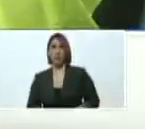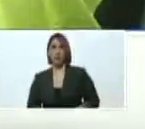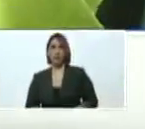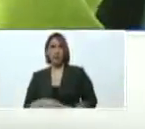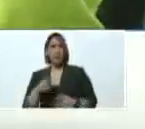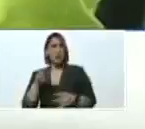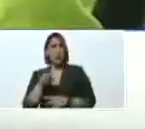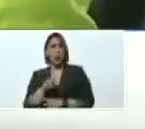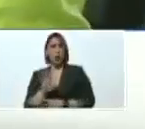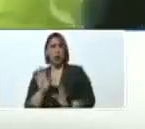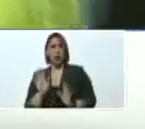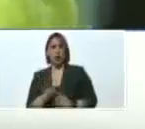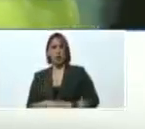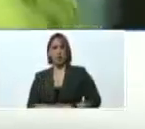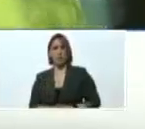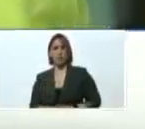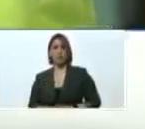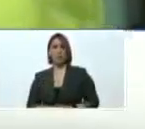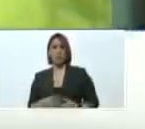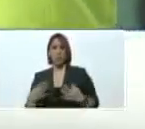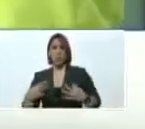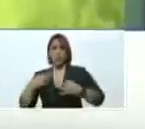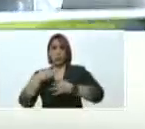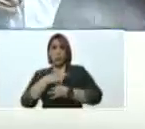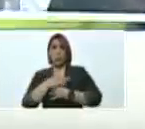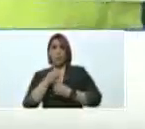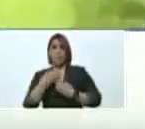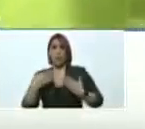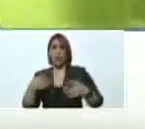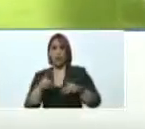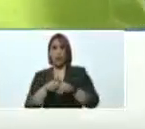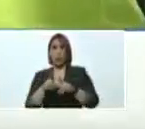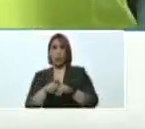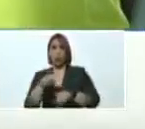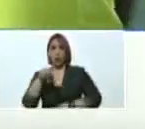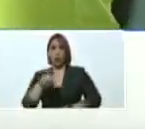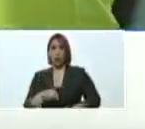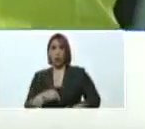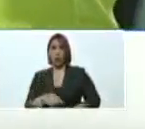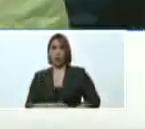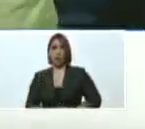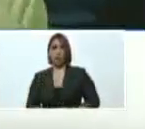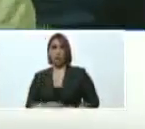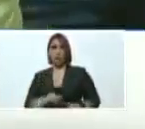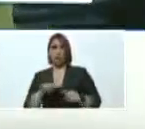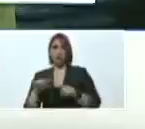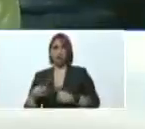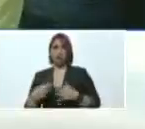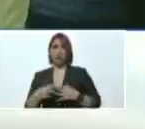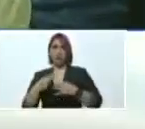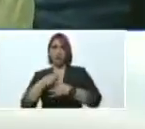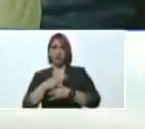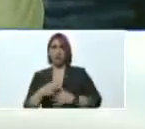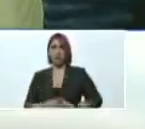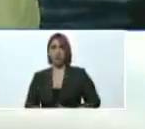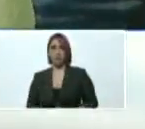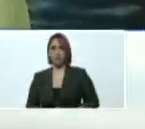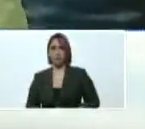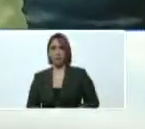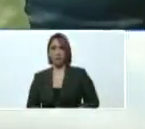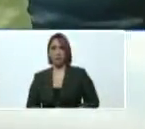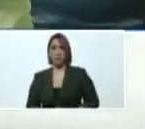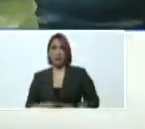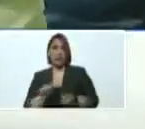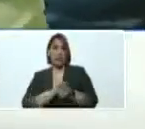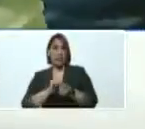Igualito, vale, mira. Con mi camisa blanca como hoy. La misma camisita de hace 10 años la tengo puesta hoy. Me la la